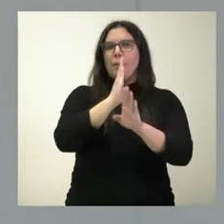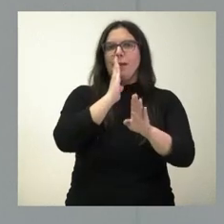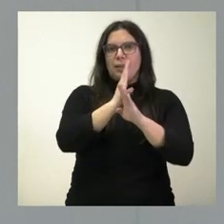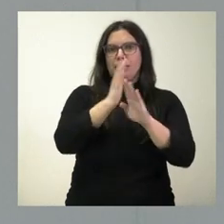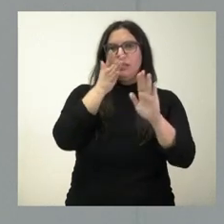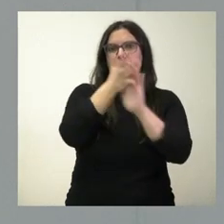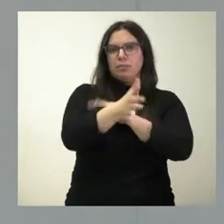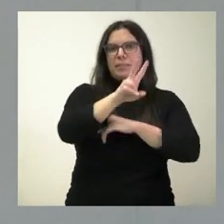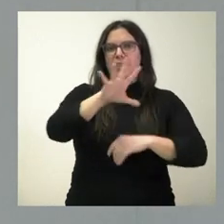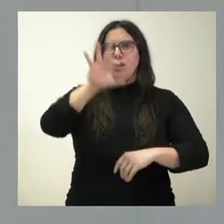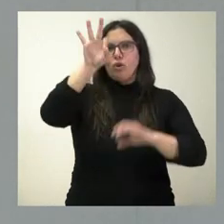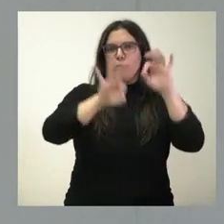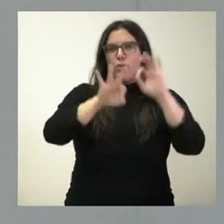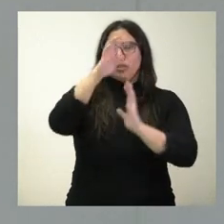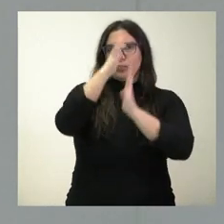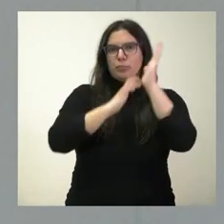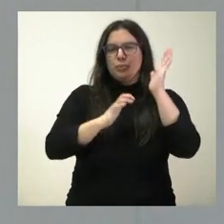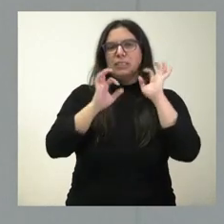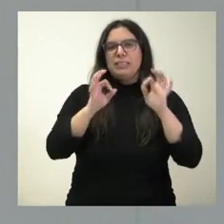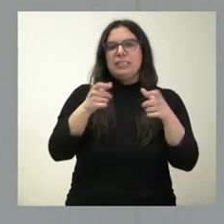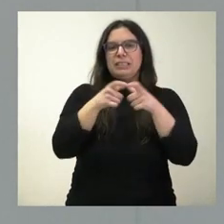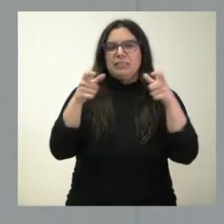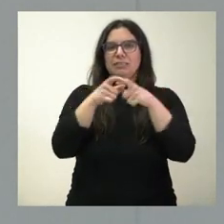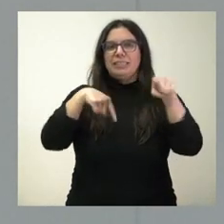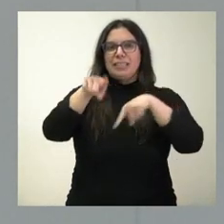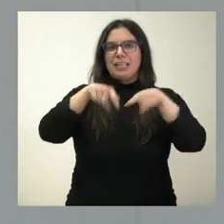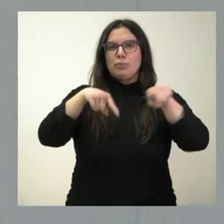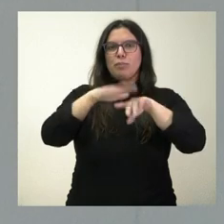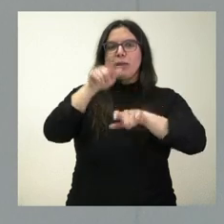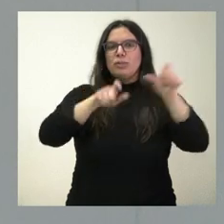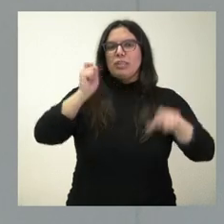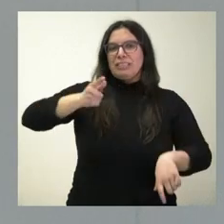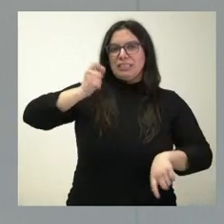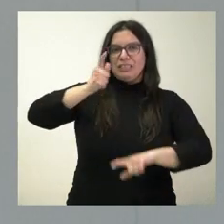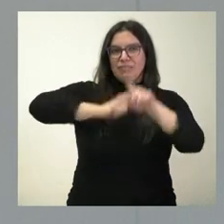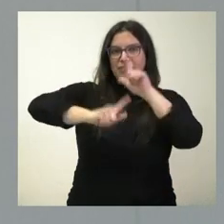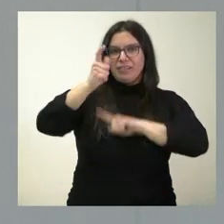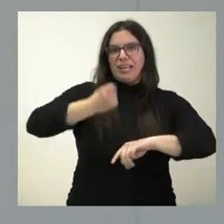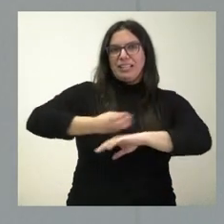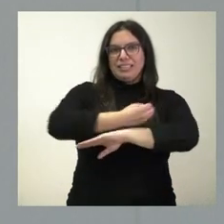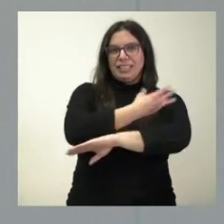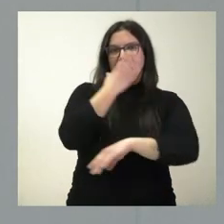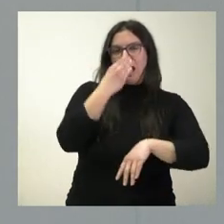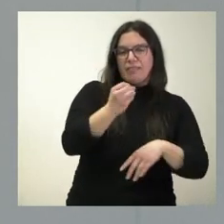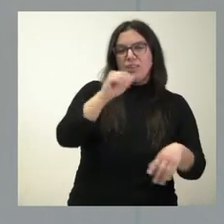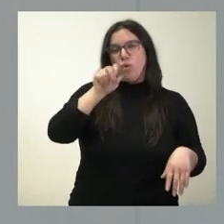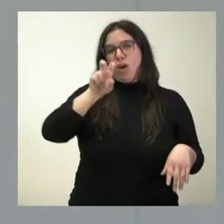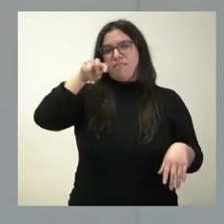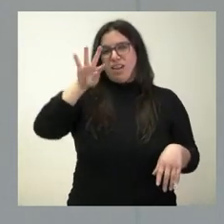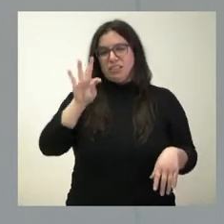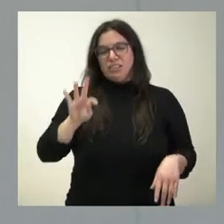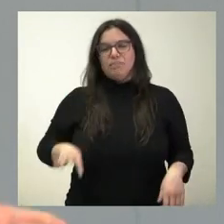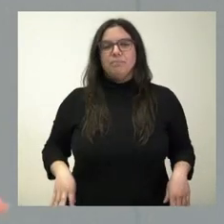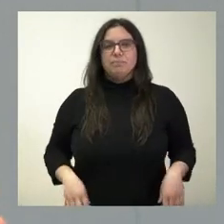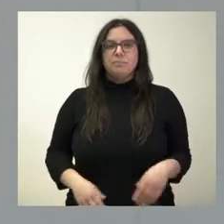en los costes del bono de transporte para viajeros recurrentes en líneas de altas prestaciones.